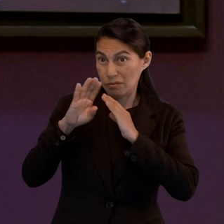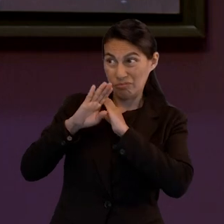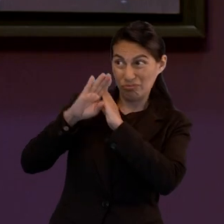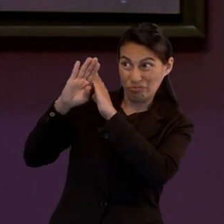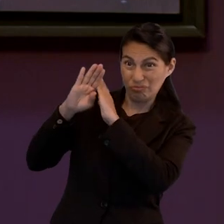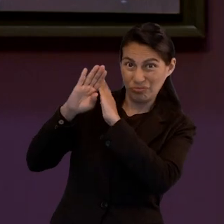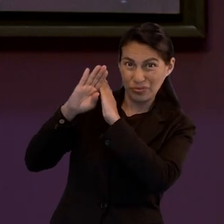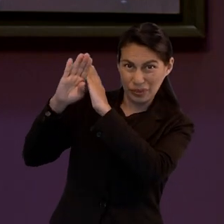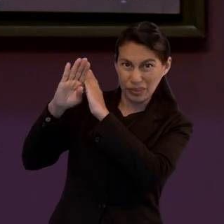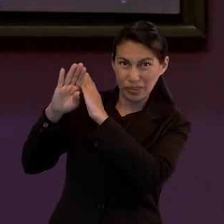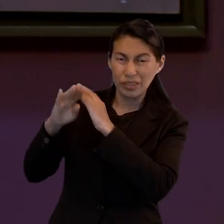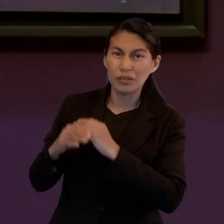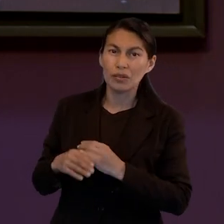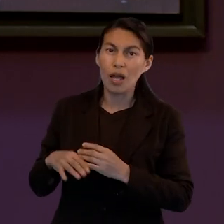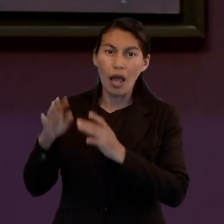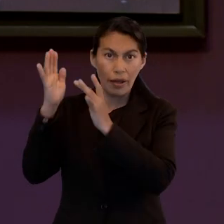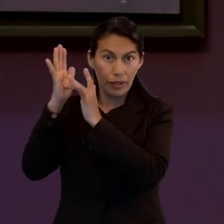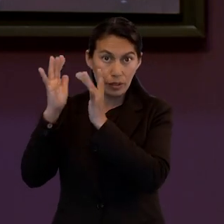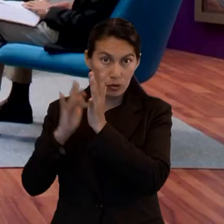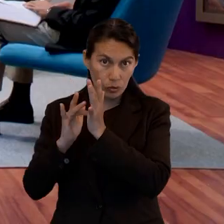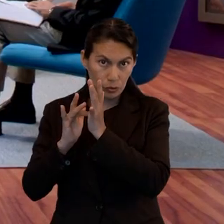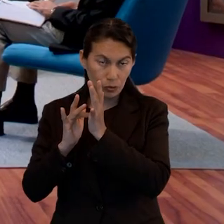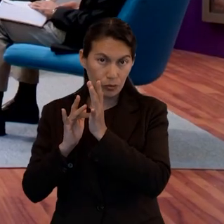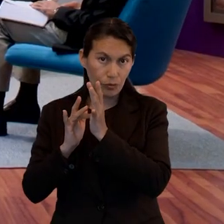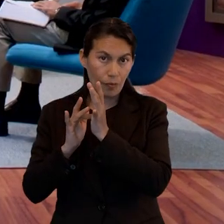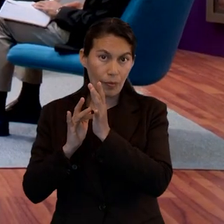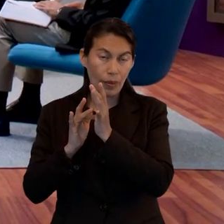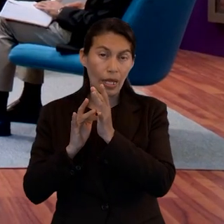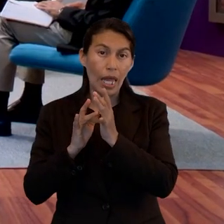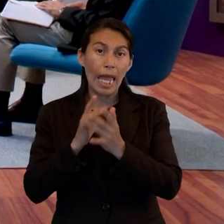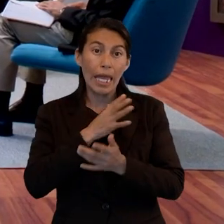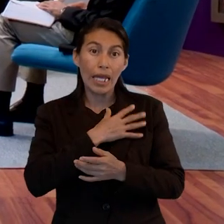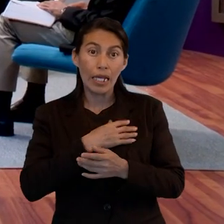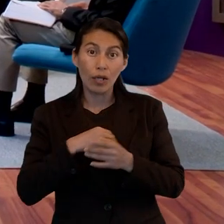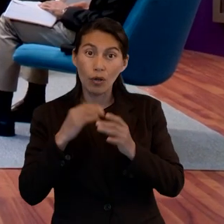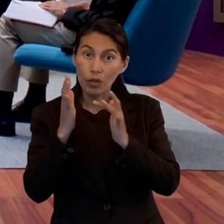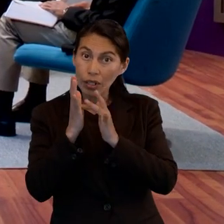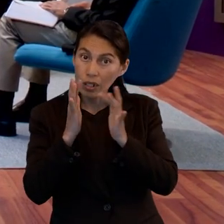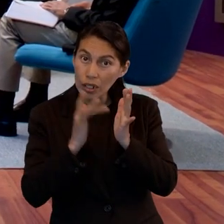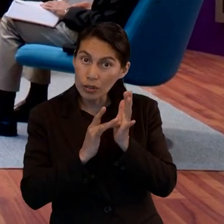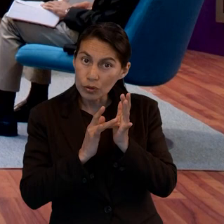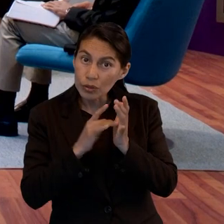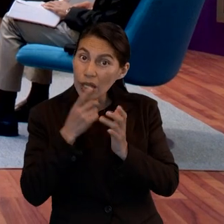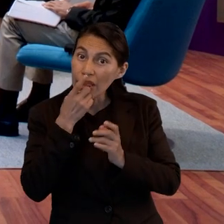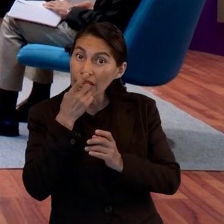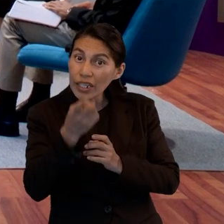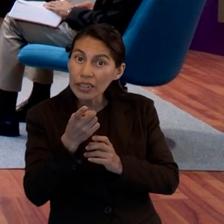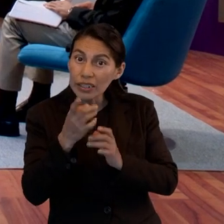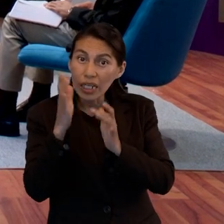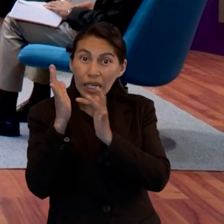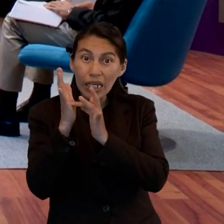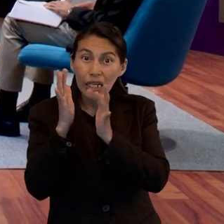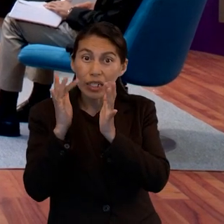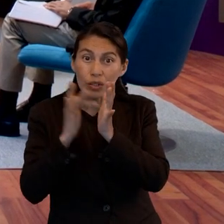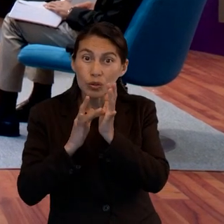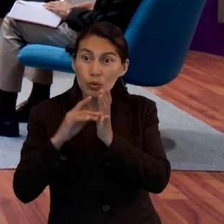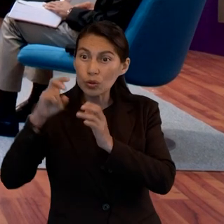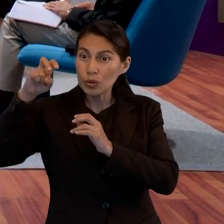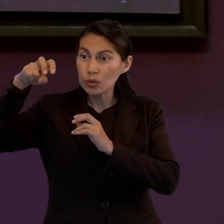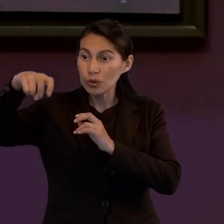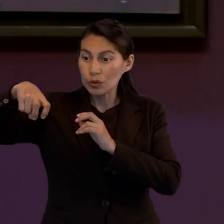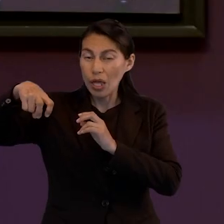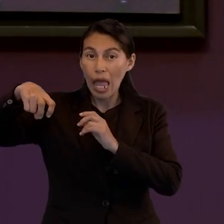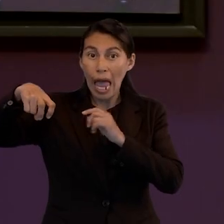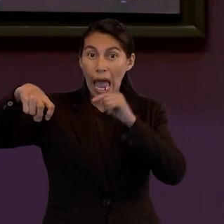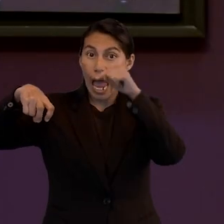el gobierno de Jesús. Porque la expresión Hijo de Jesús nos hace referencia a que Jesús estaba sentado a la diestra del Padre.